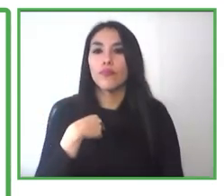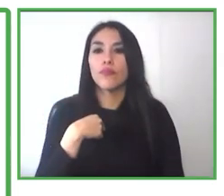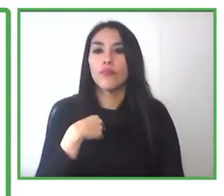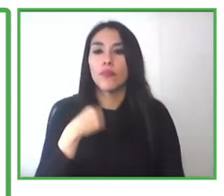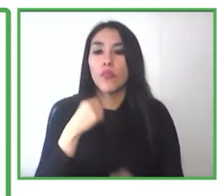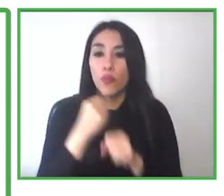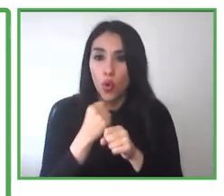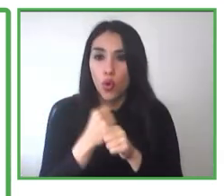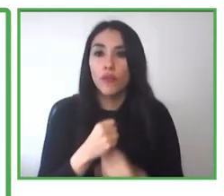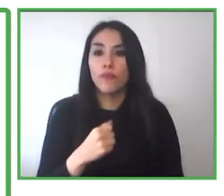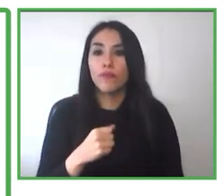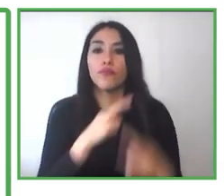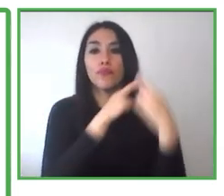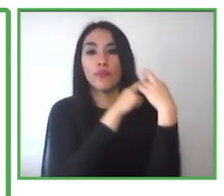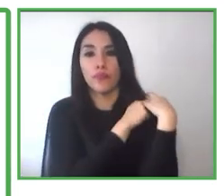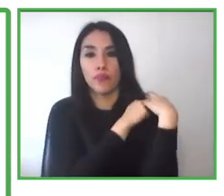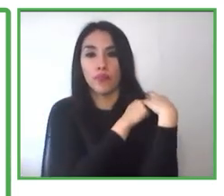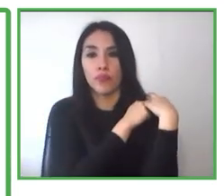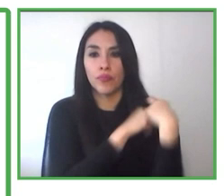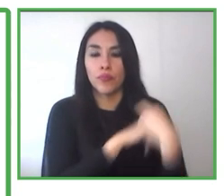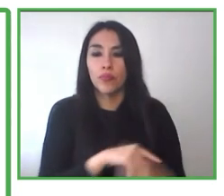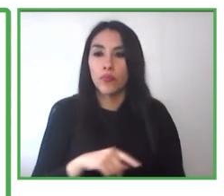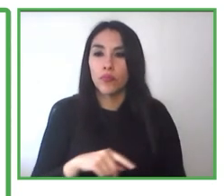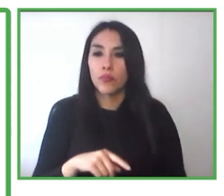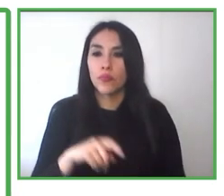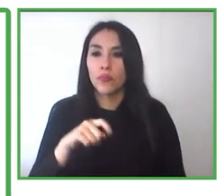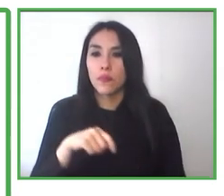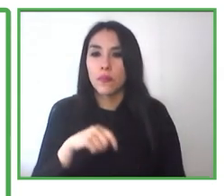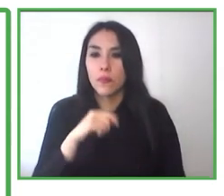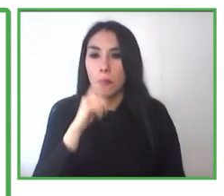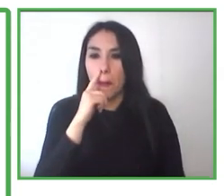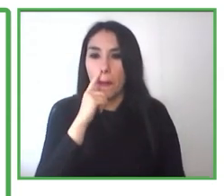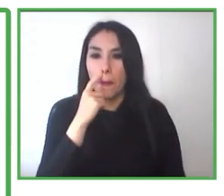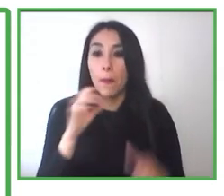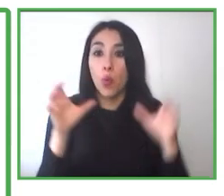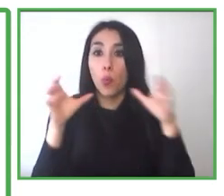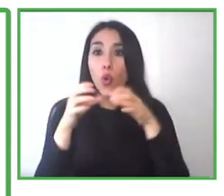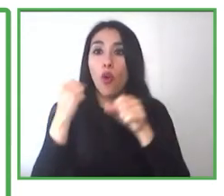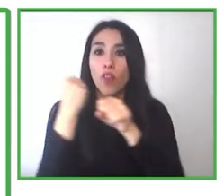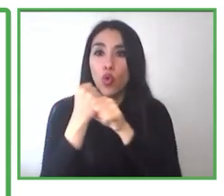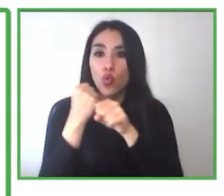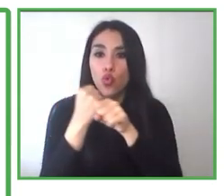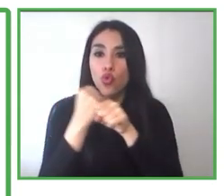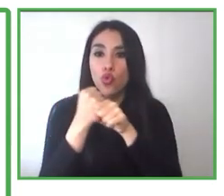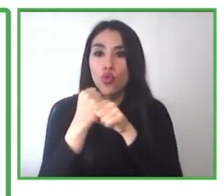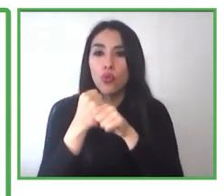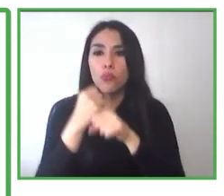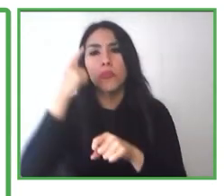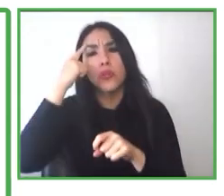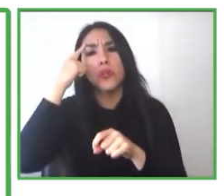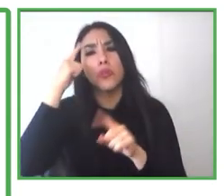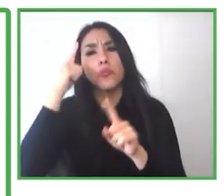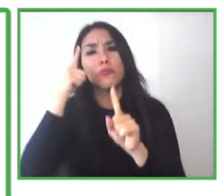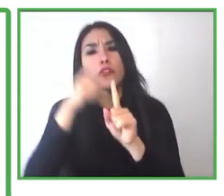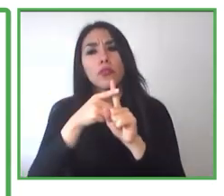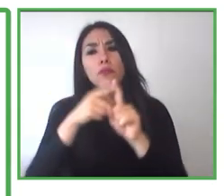con los equipos de trabajo, de repente de temáticas puntuales, como lenguaje inclusivo,